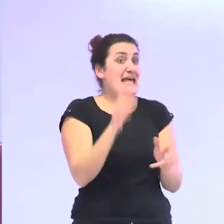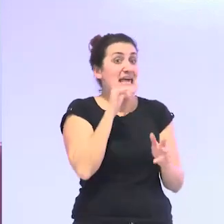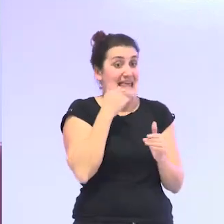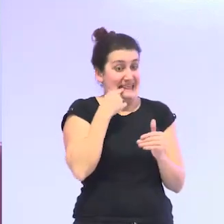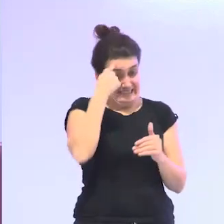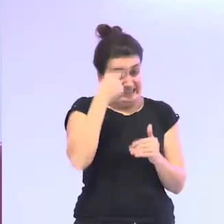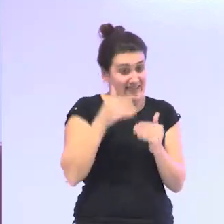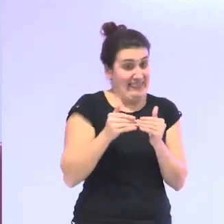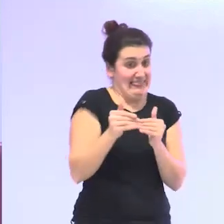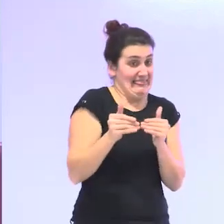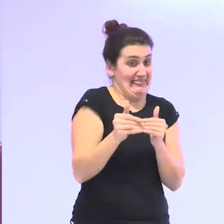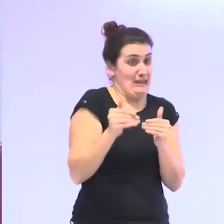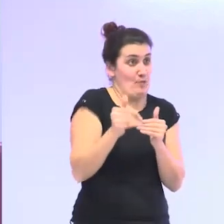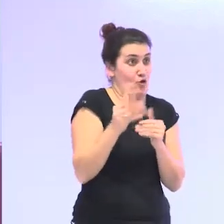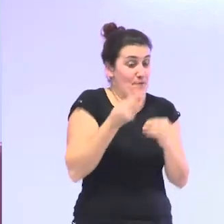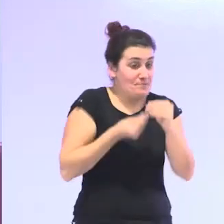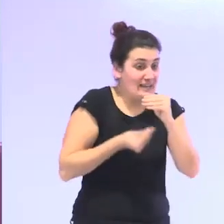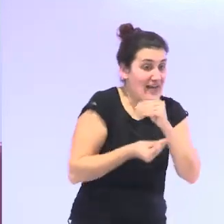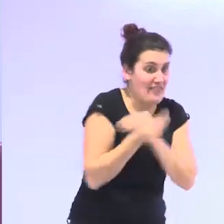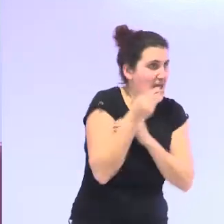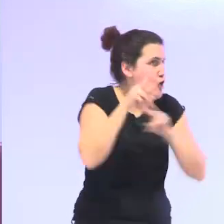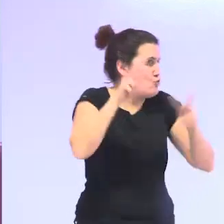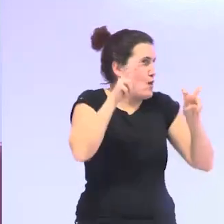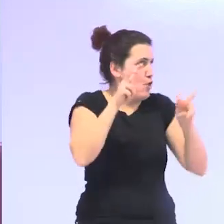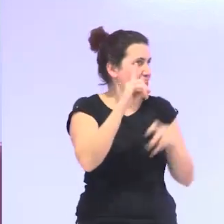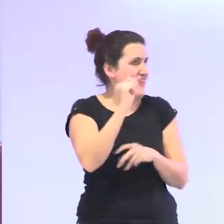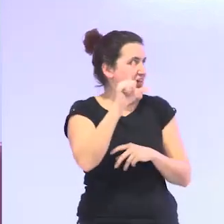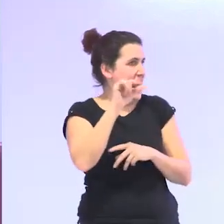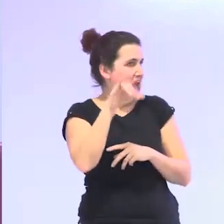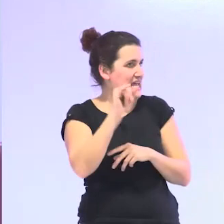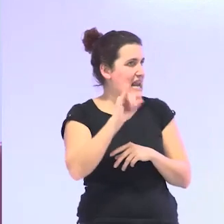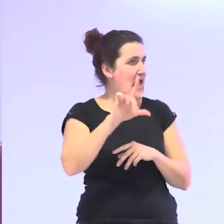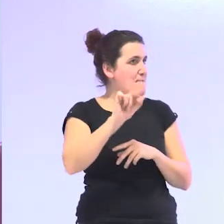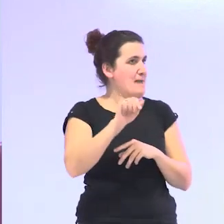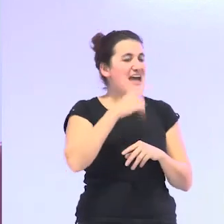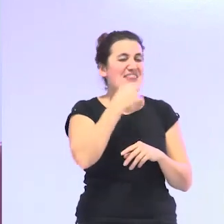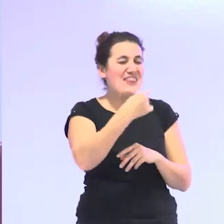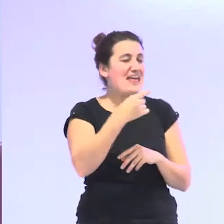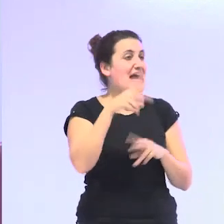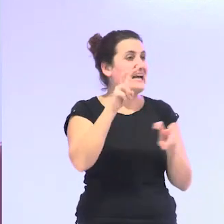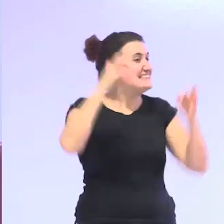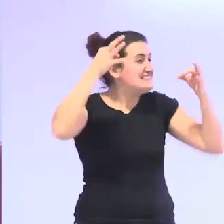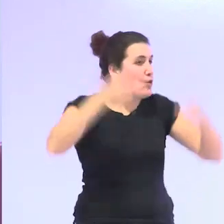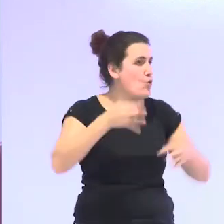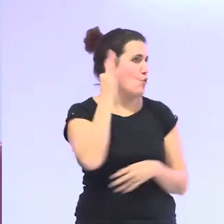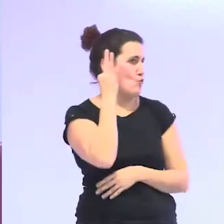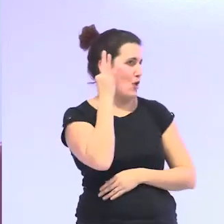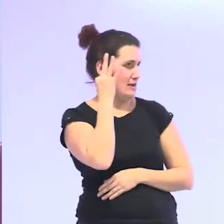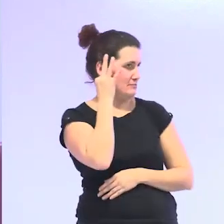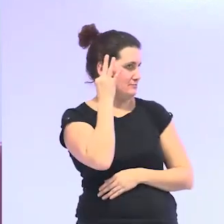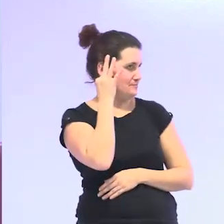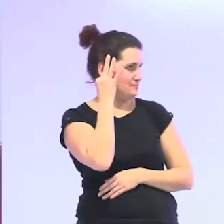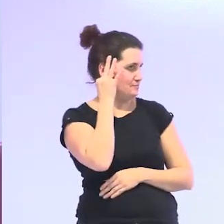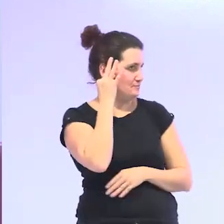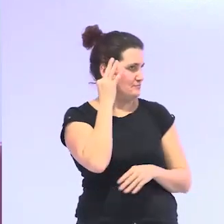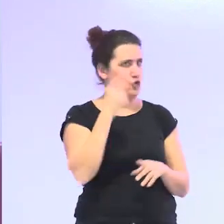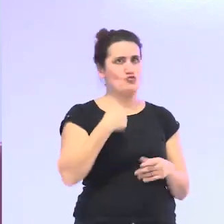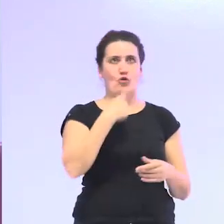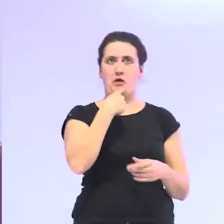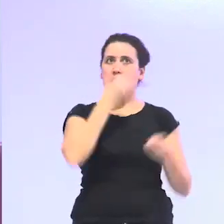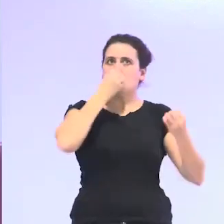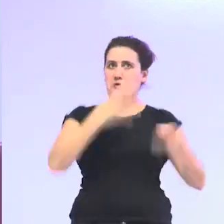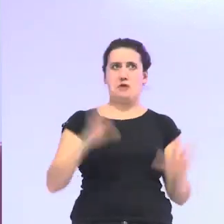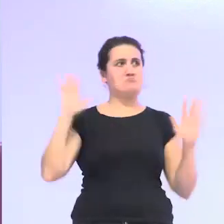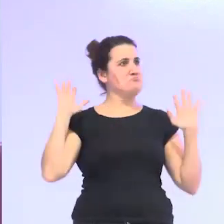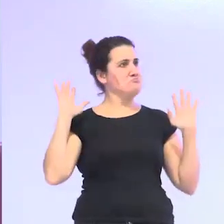de poco nacerá el nuevo Dalai Lama y él dice que el nuevo Dalai Lama va a ser una mujer y yo dije que